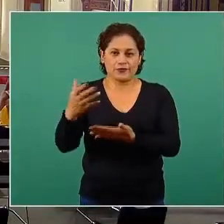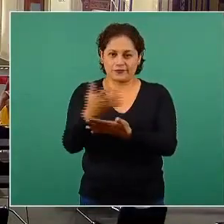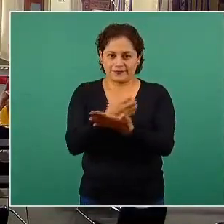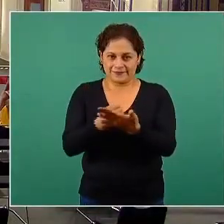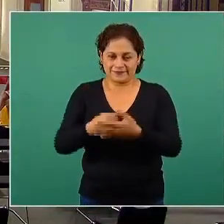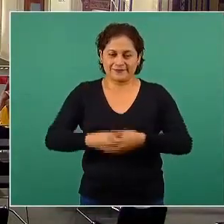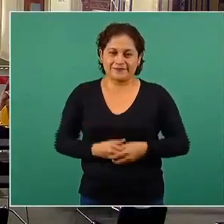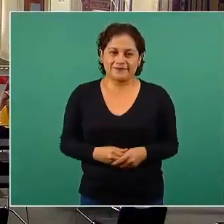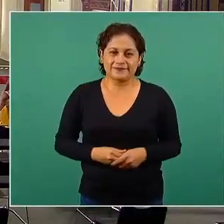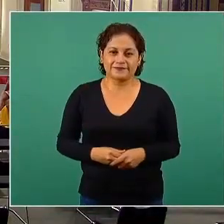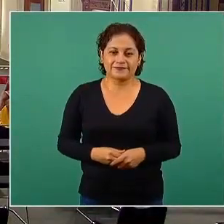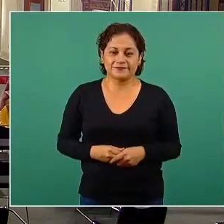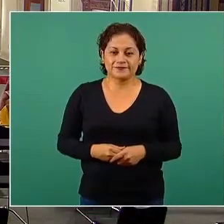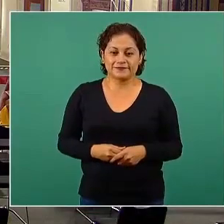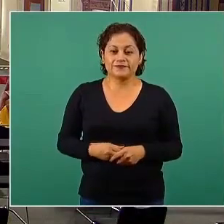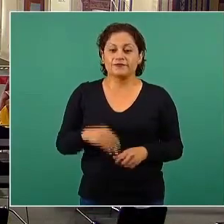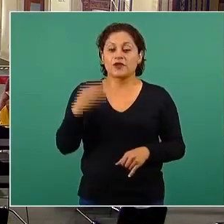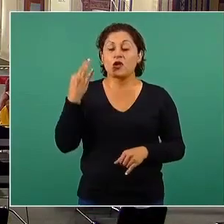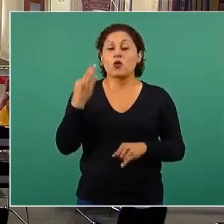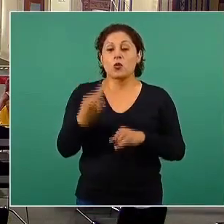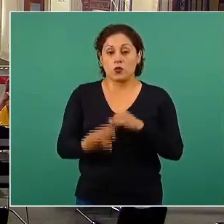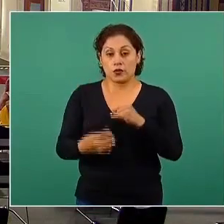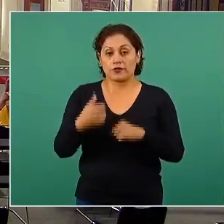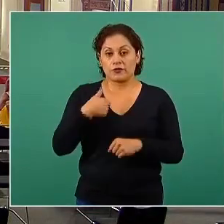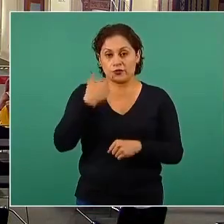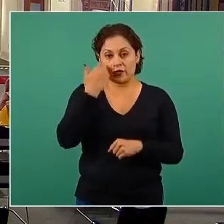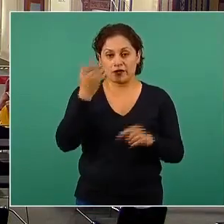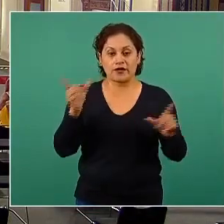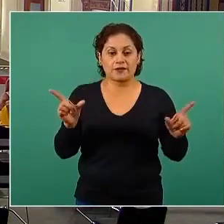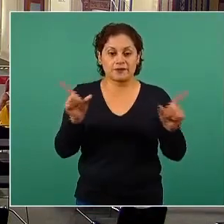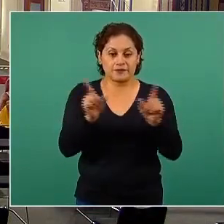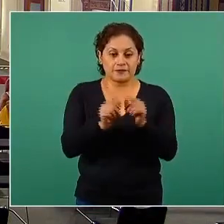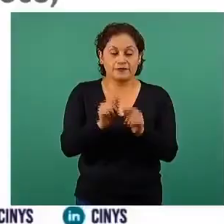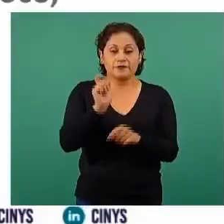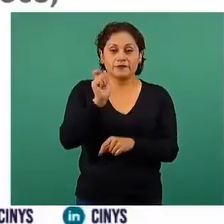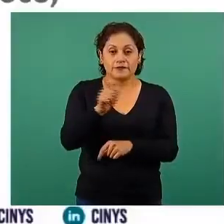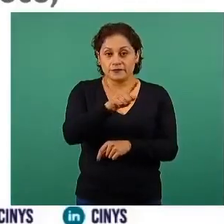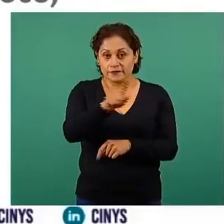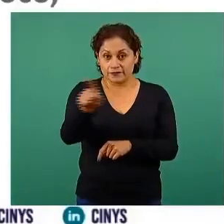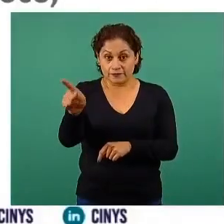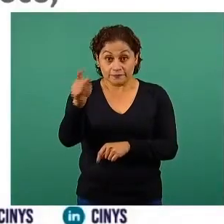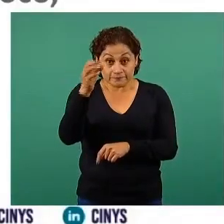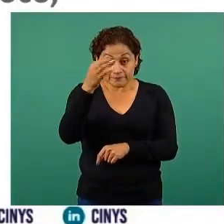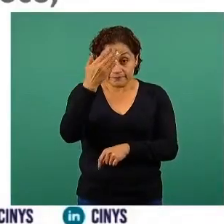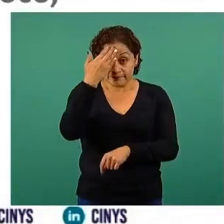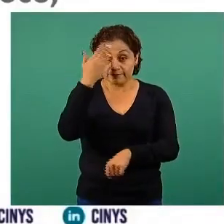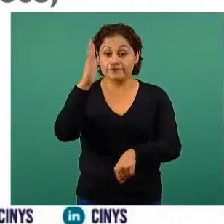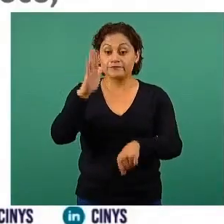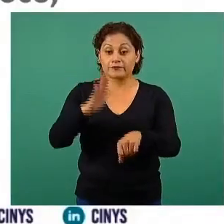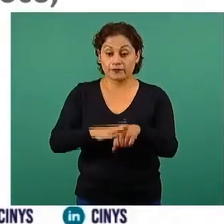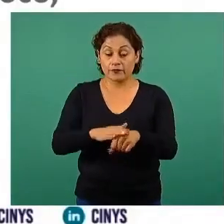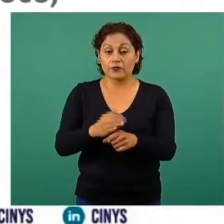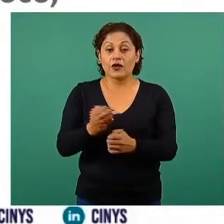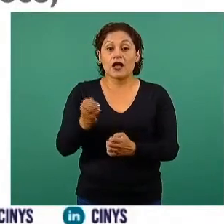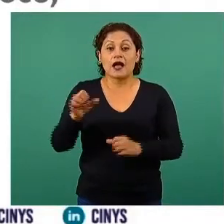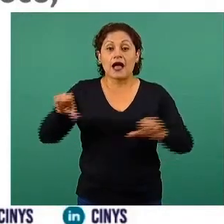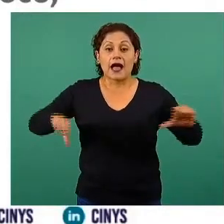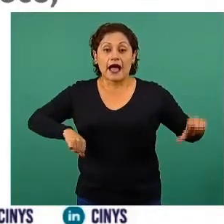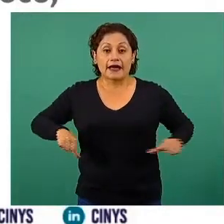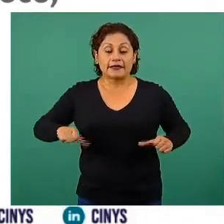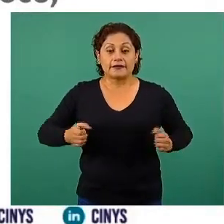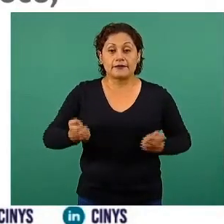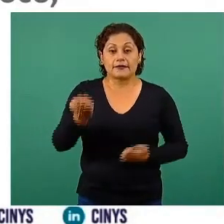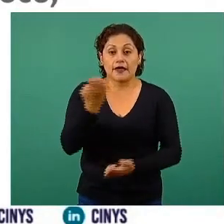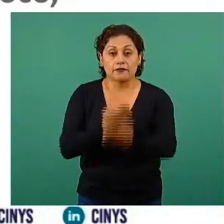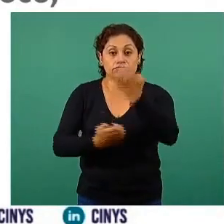Y bueno, ya sólo quisiera terminar recordando que en términos de actividad física, cada minuto cuenta.